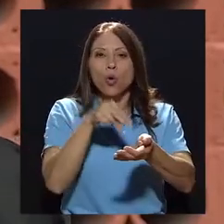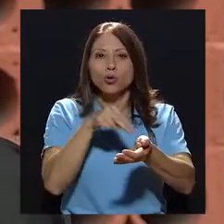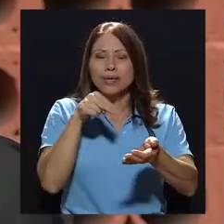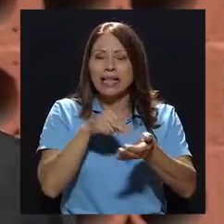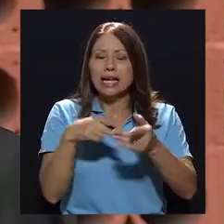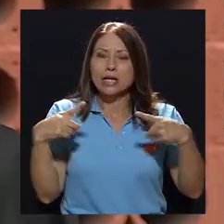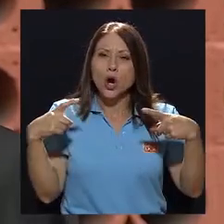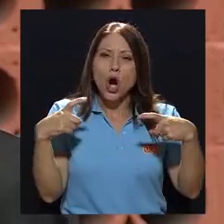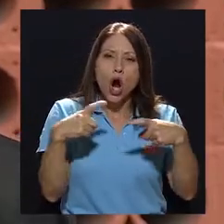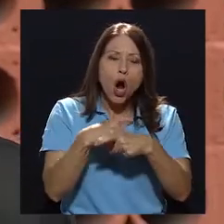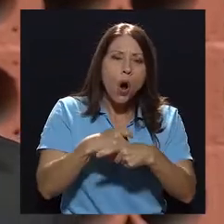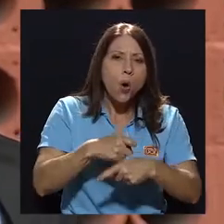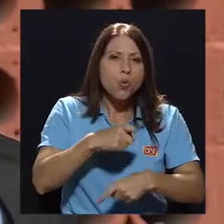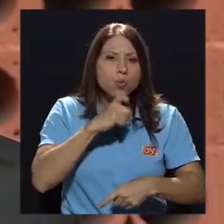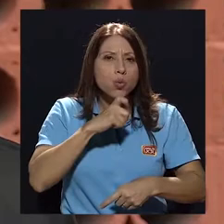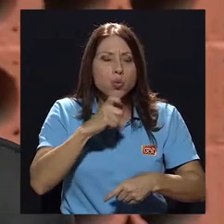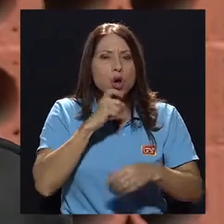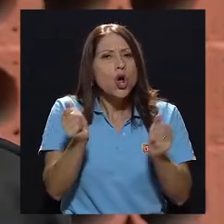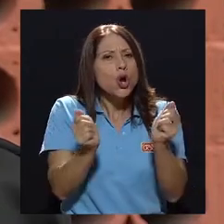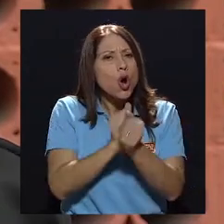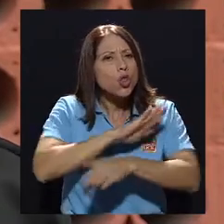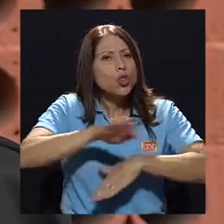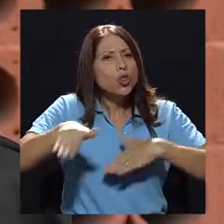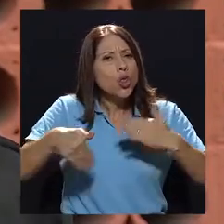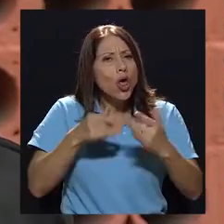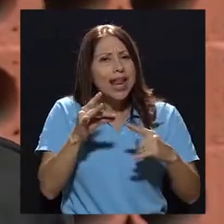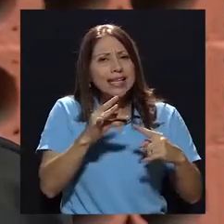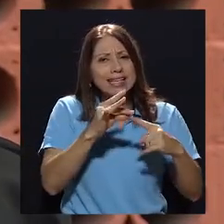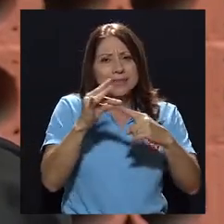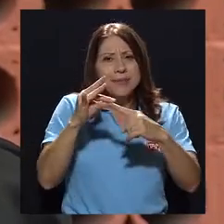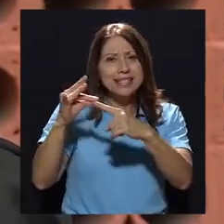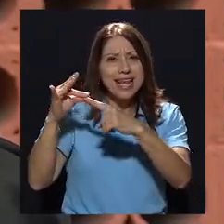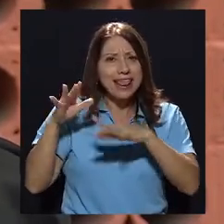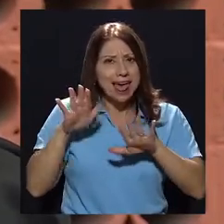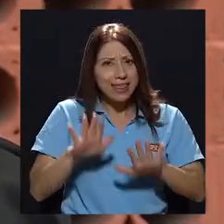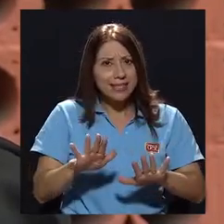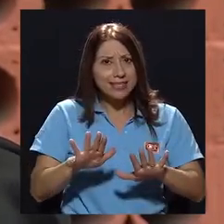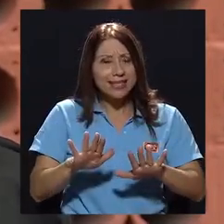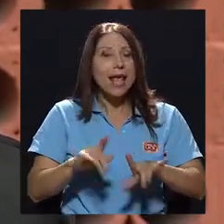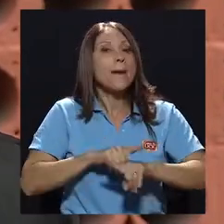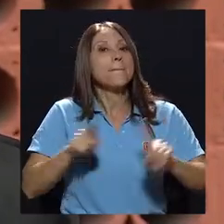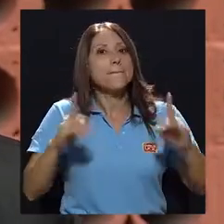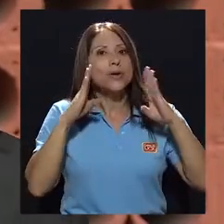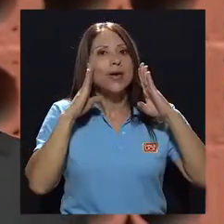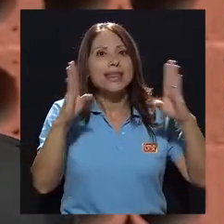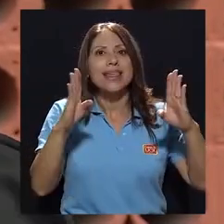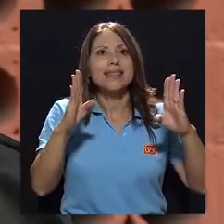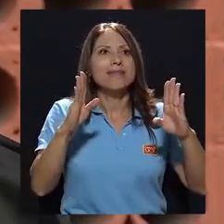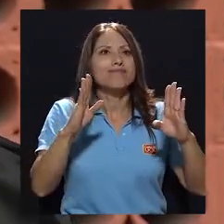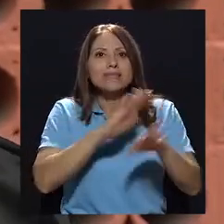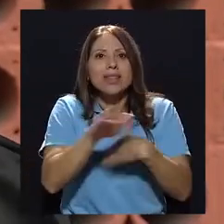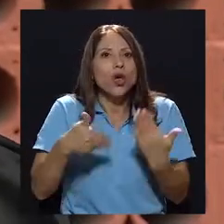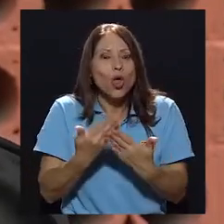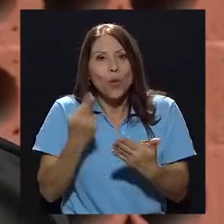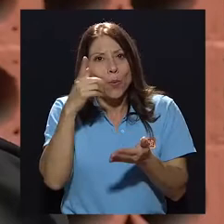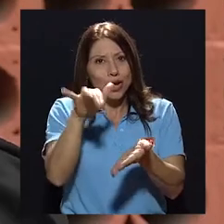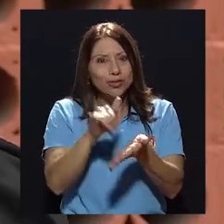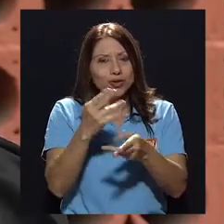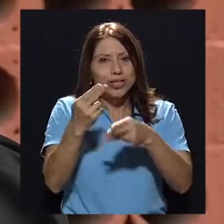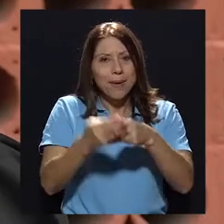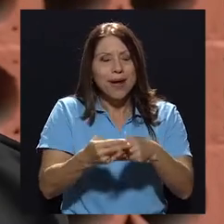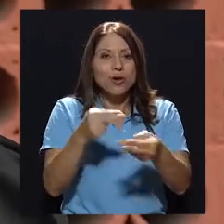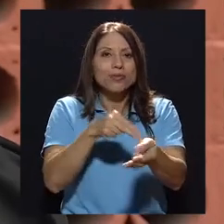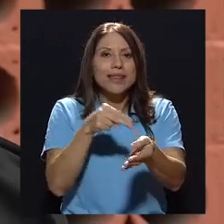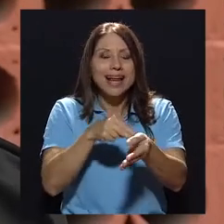complejidad, con todas las especialidades, que digamos que puede tener un hospital, pero que atienden de todo, por eso se llaman hospitales